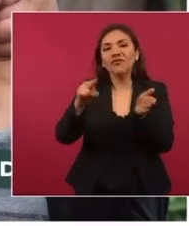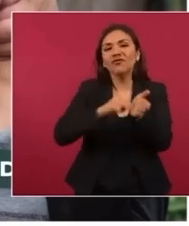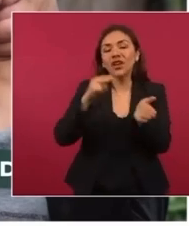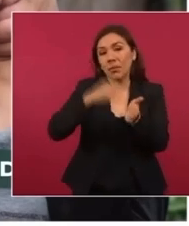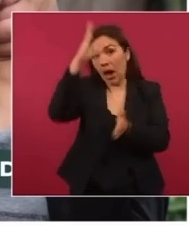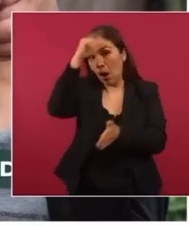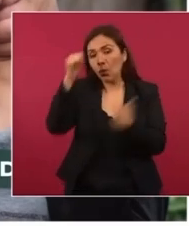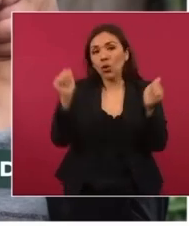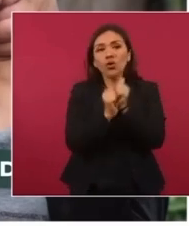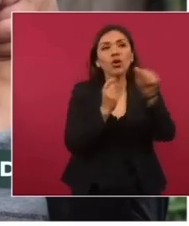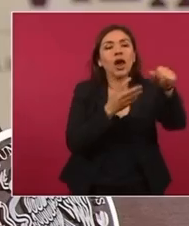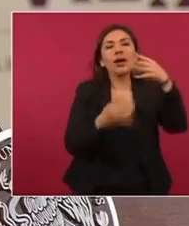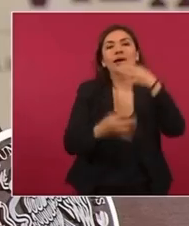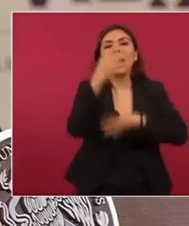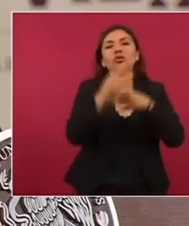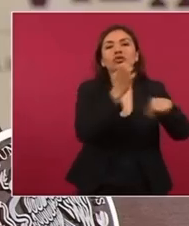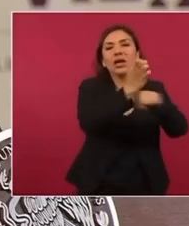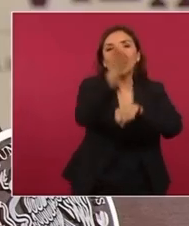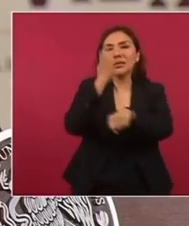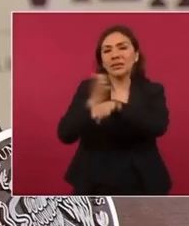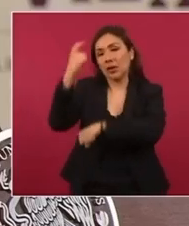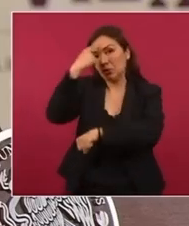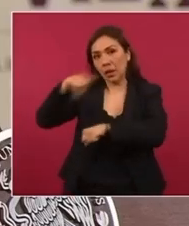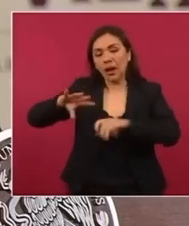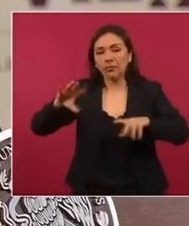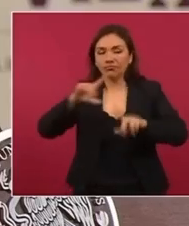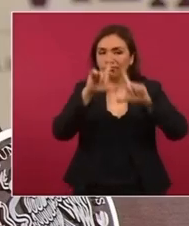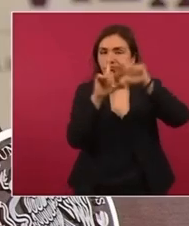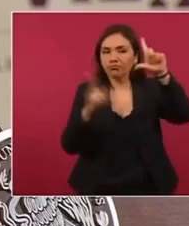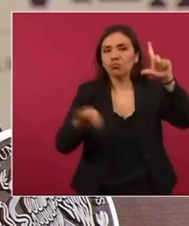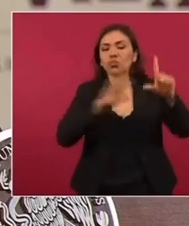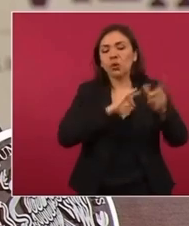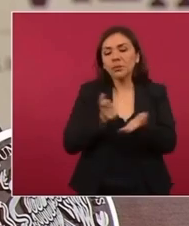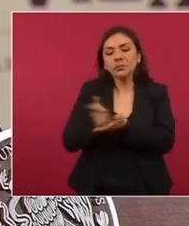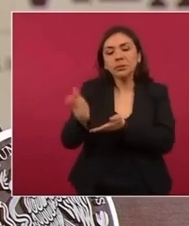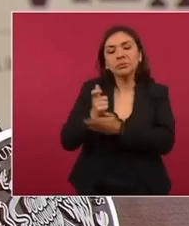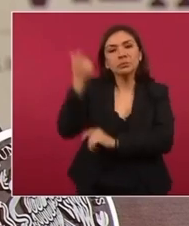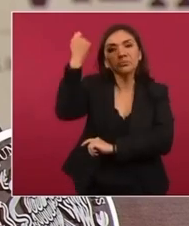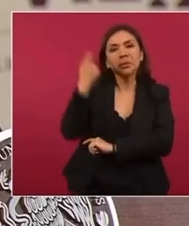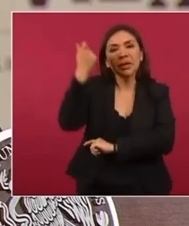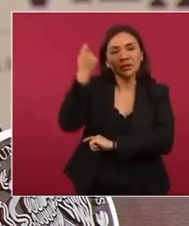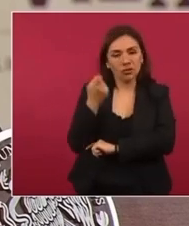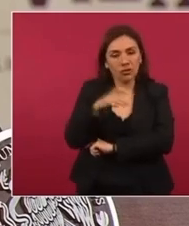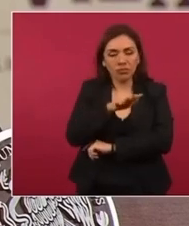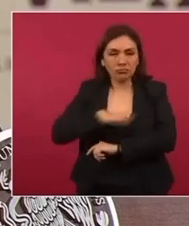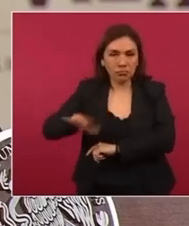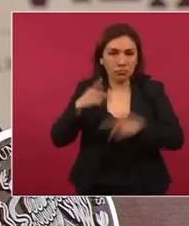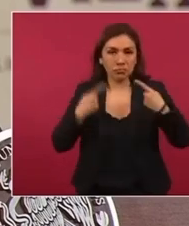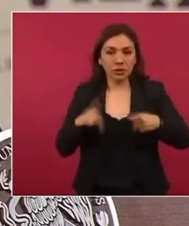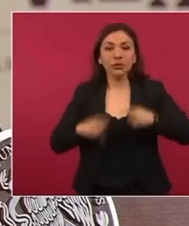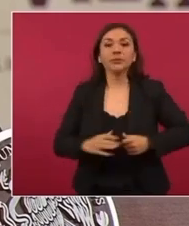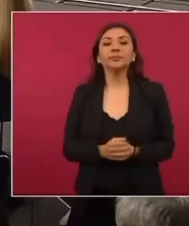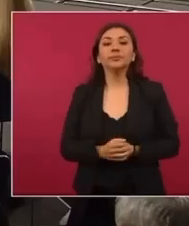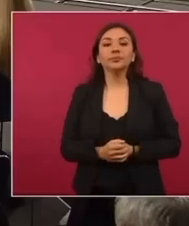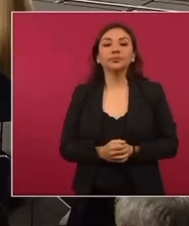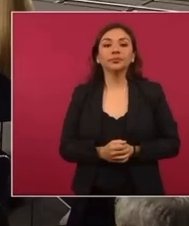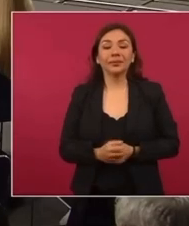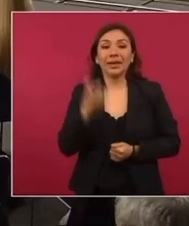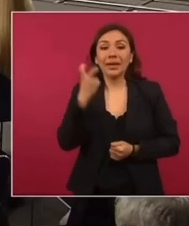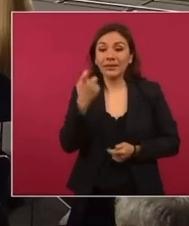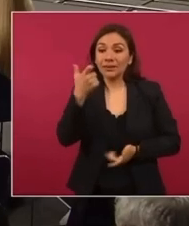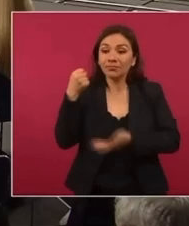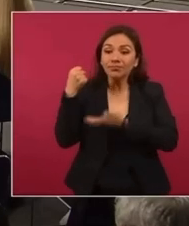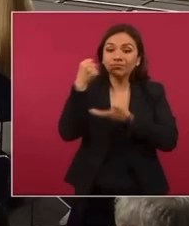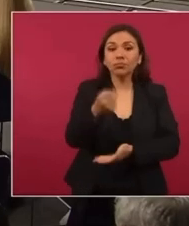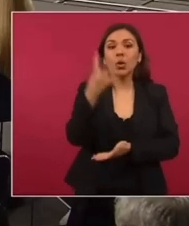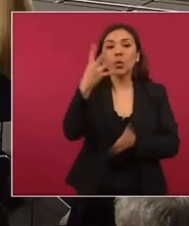catorce estados de la República para tener esta pensión de carácter universal. La inversión social